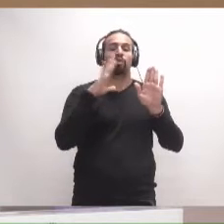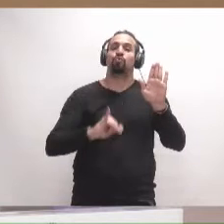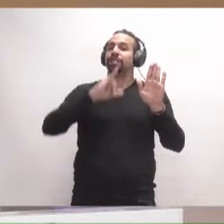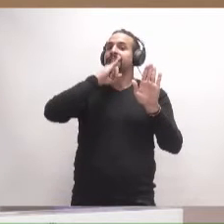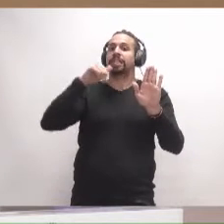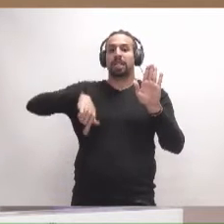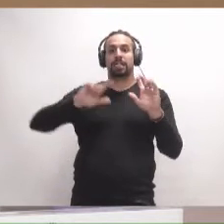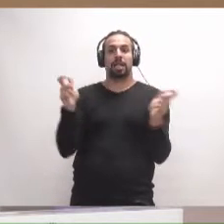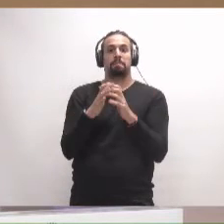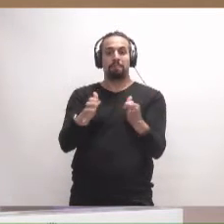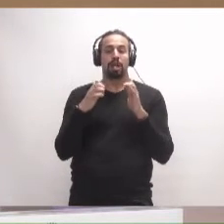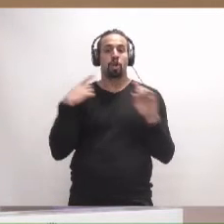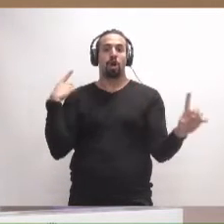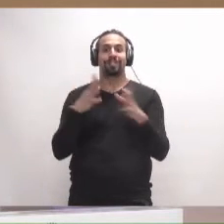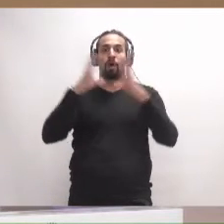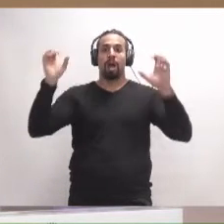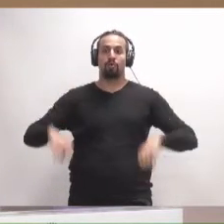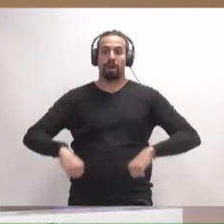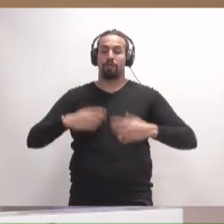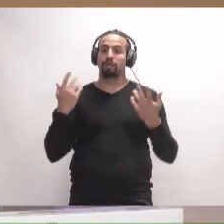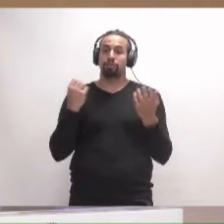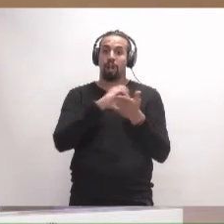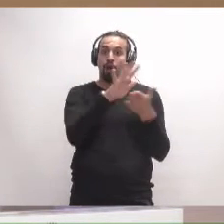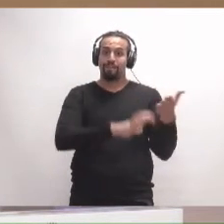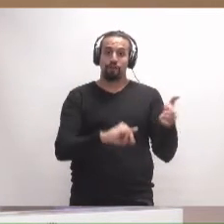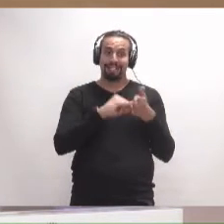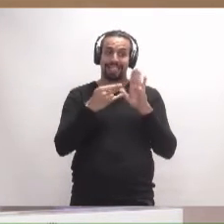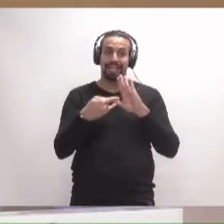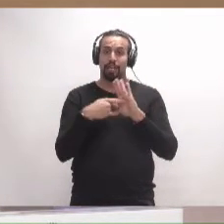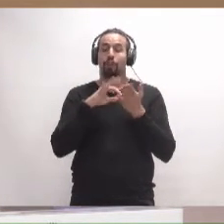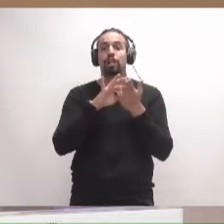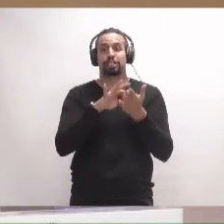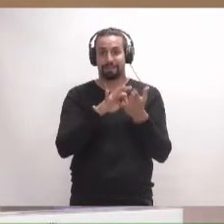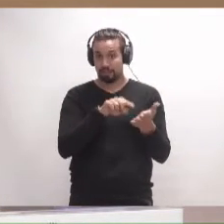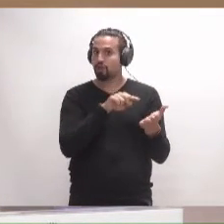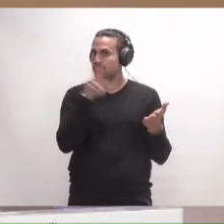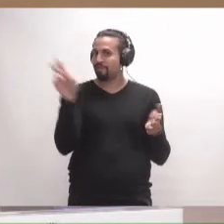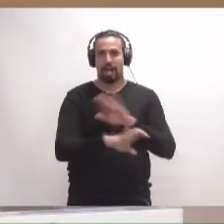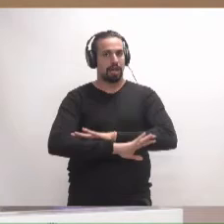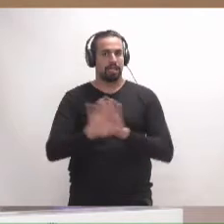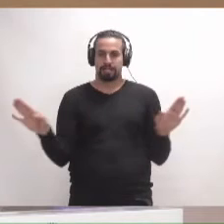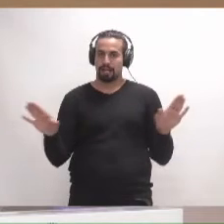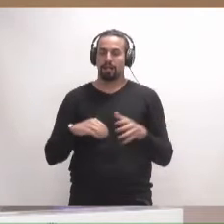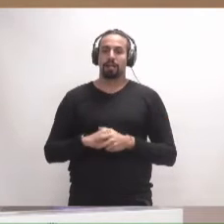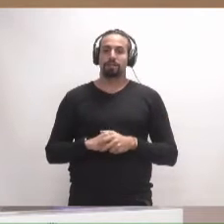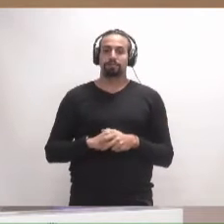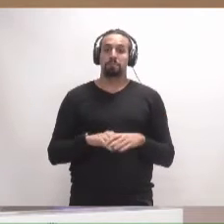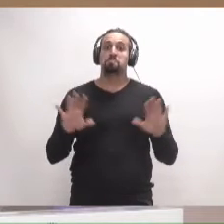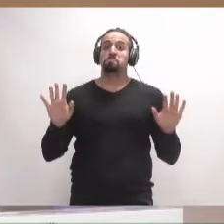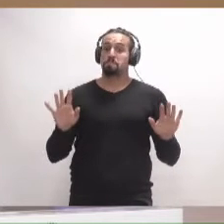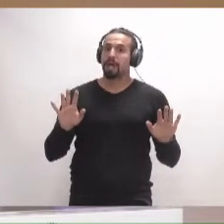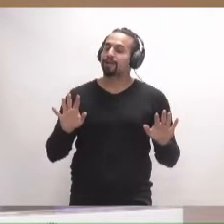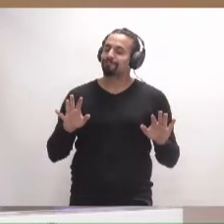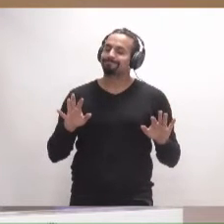pleno para adoptar los acuerdos, los informes técnicos de los servicios. Pero, precisamente,